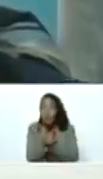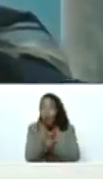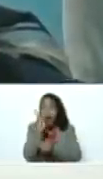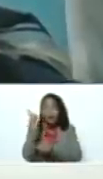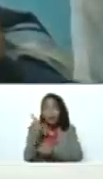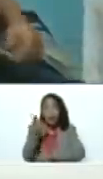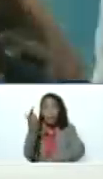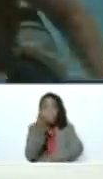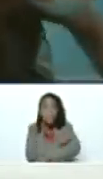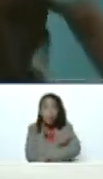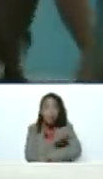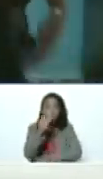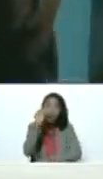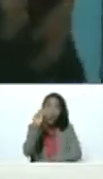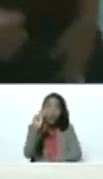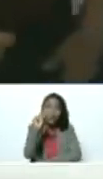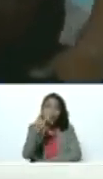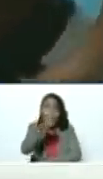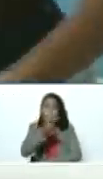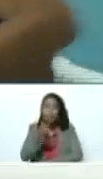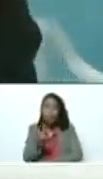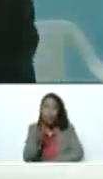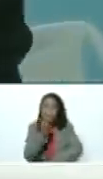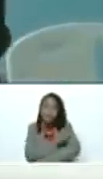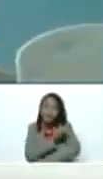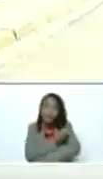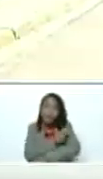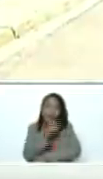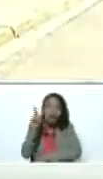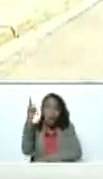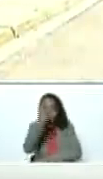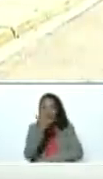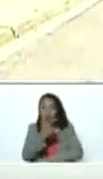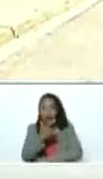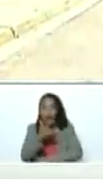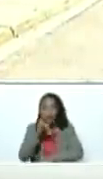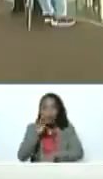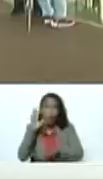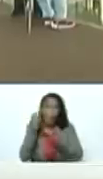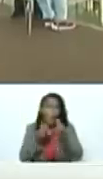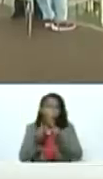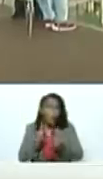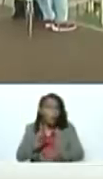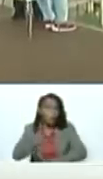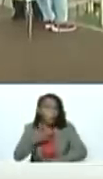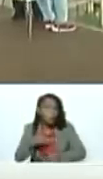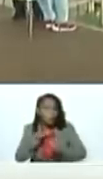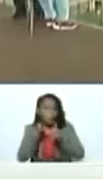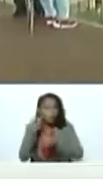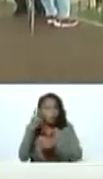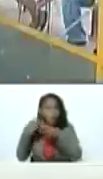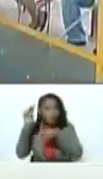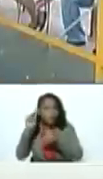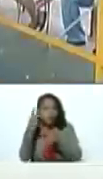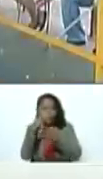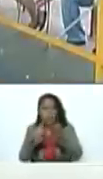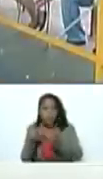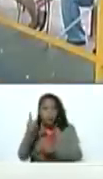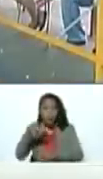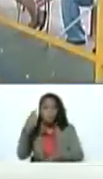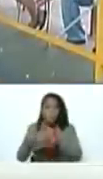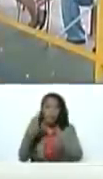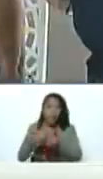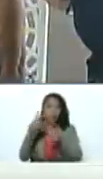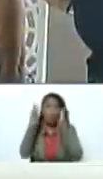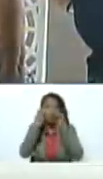vacunado. No sabemos, bueno, cómo pueden surgir nuevas variantes y el nivel de letalidad que pudieran traer